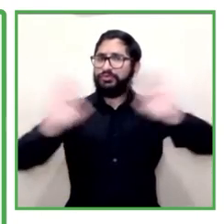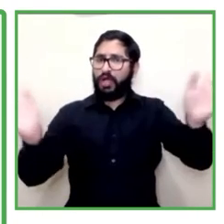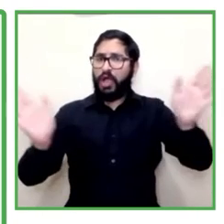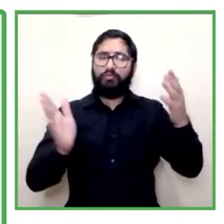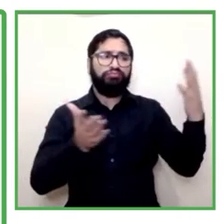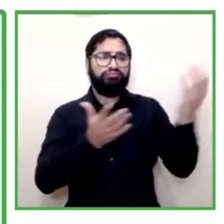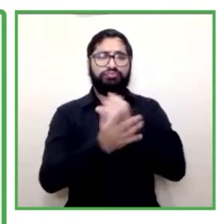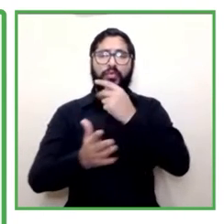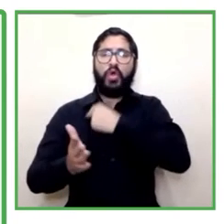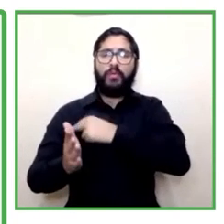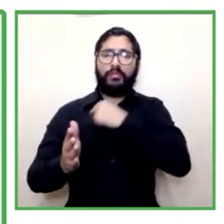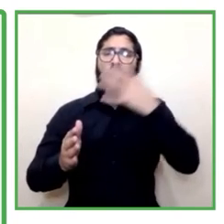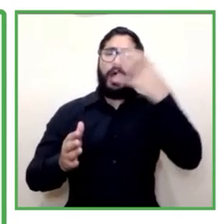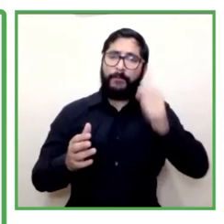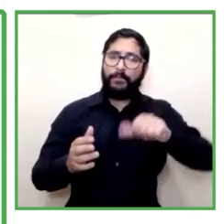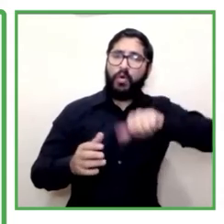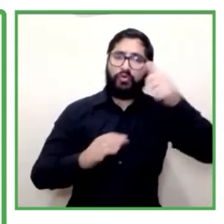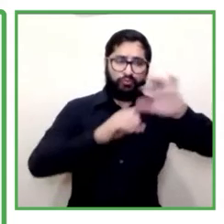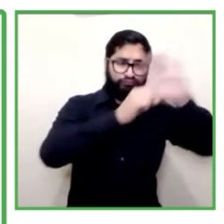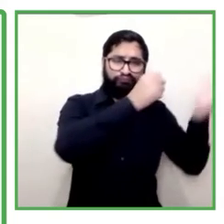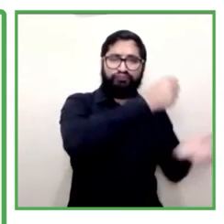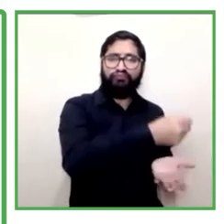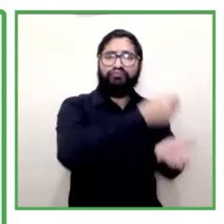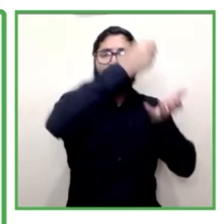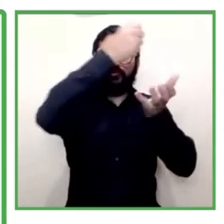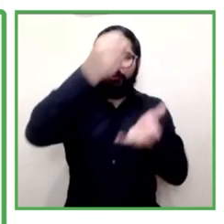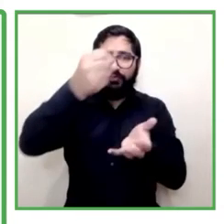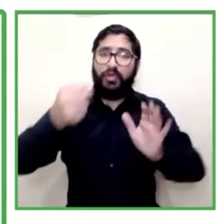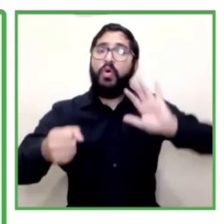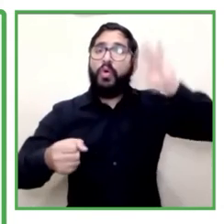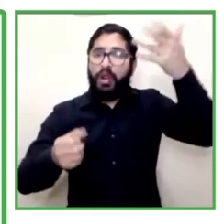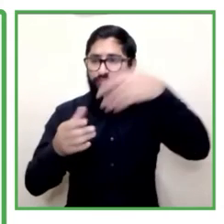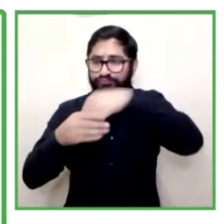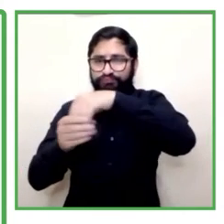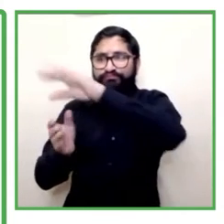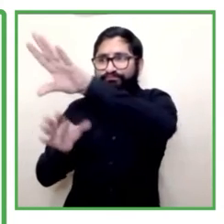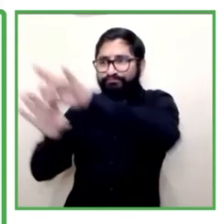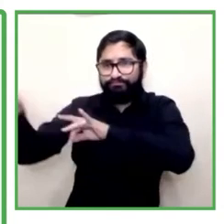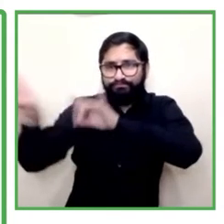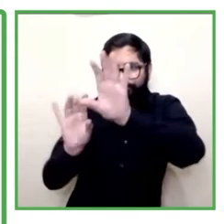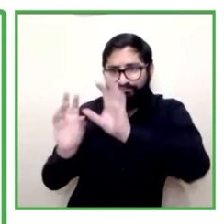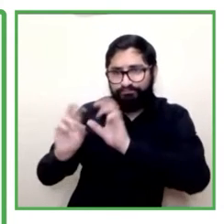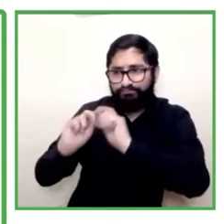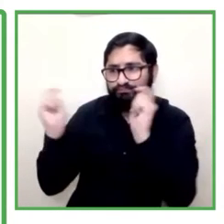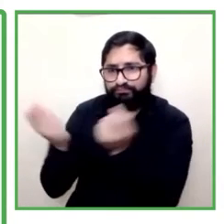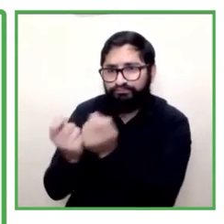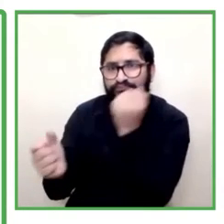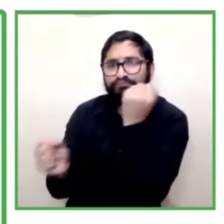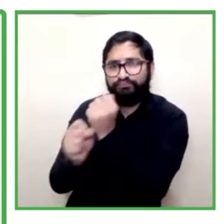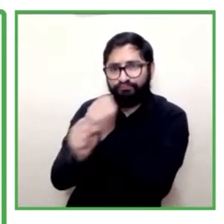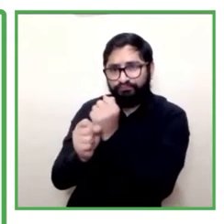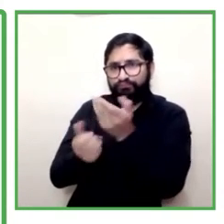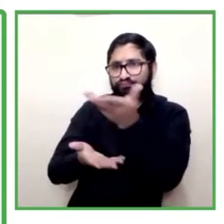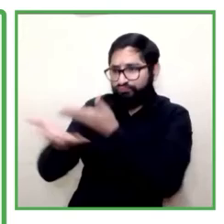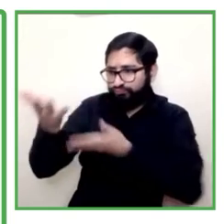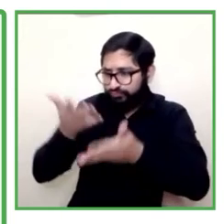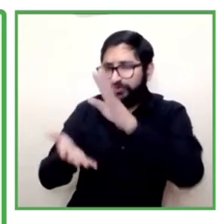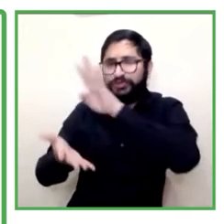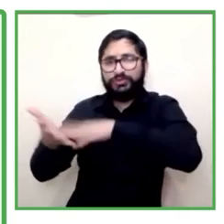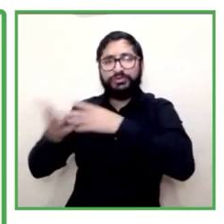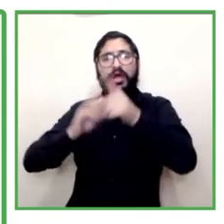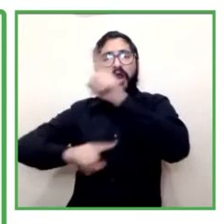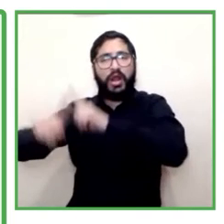aumentando para la contratación de intérpretes de lengua de señas un aumento también en la oportunidad de patrocinios para